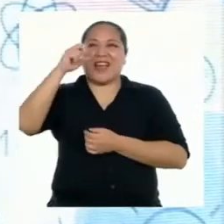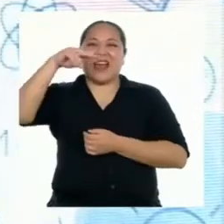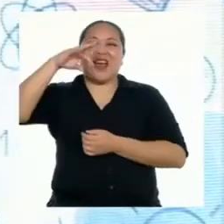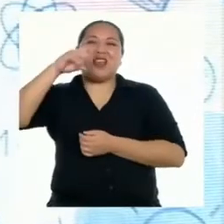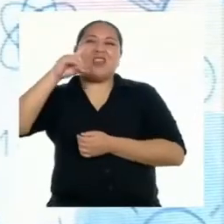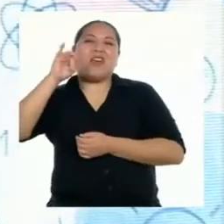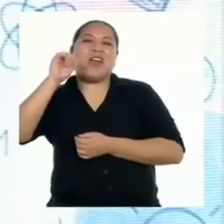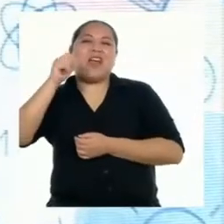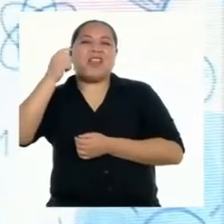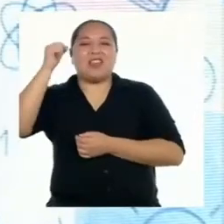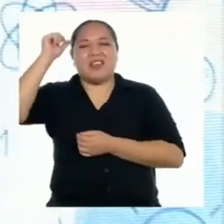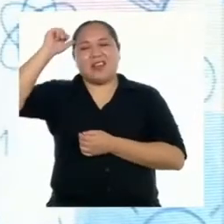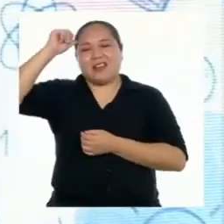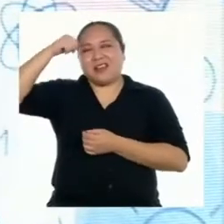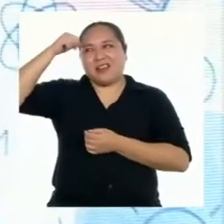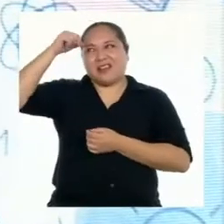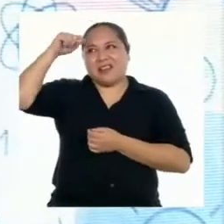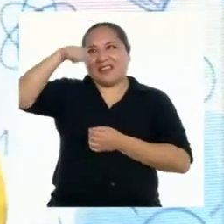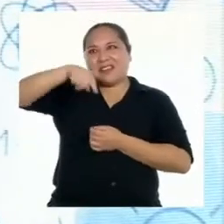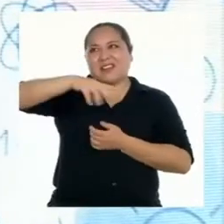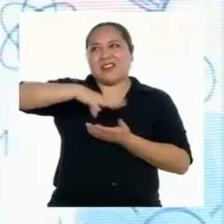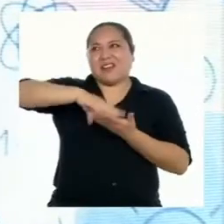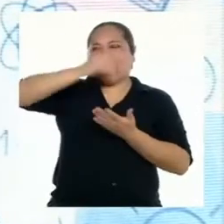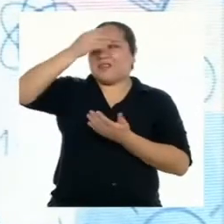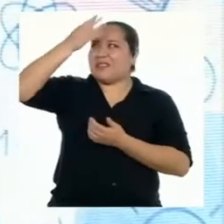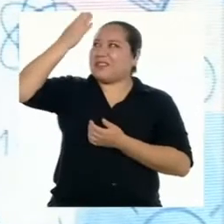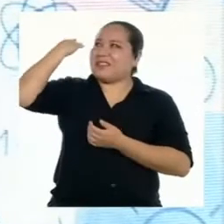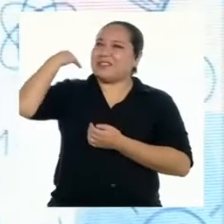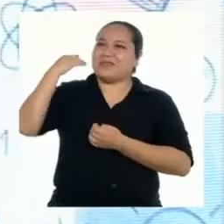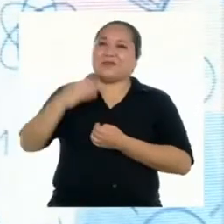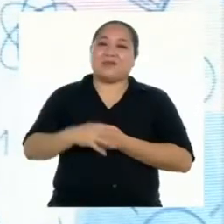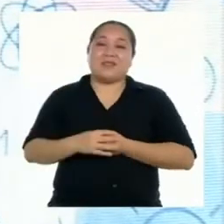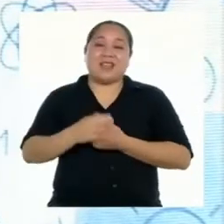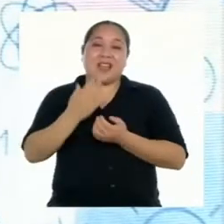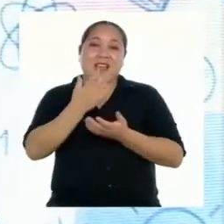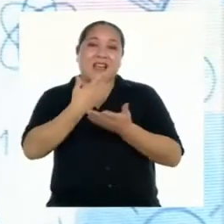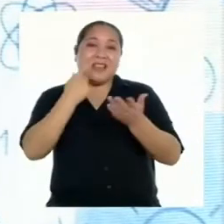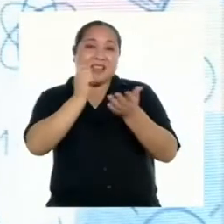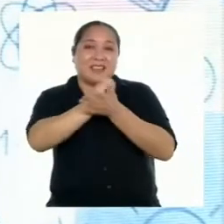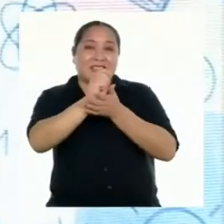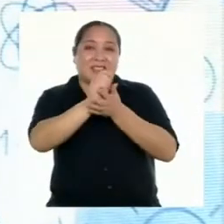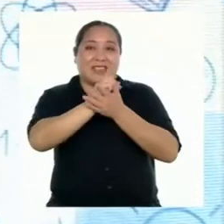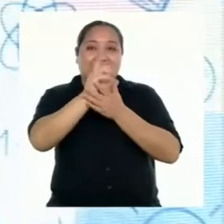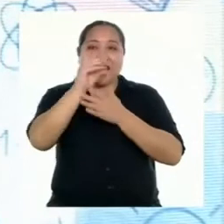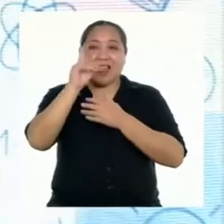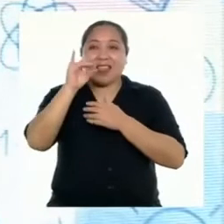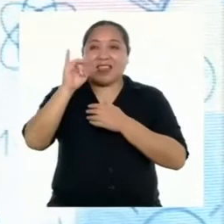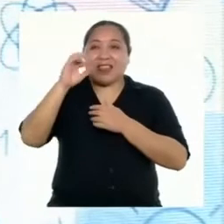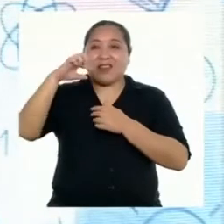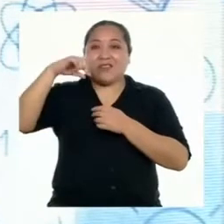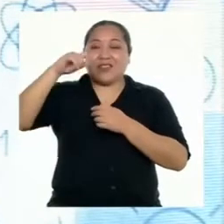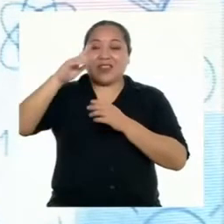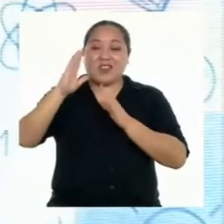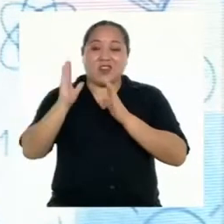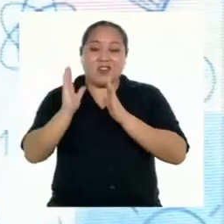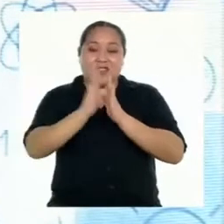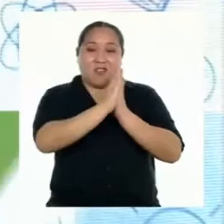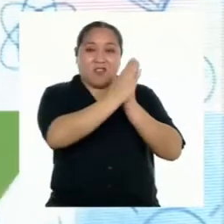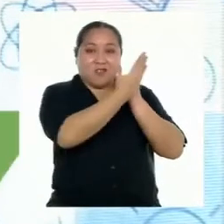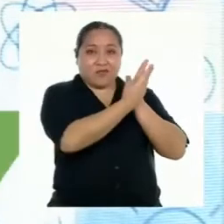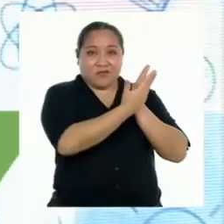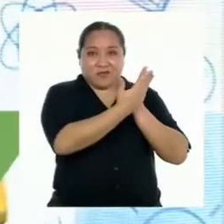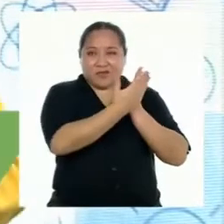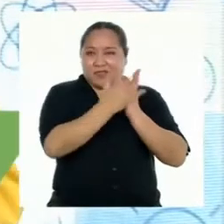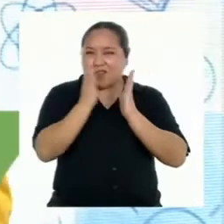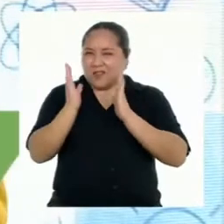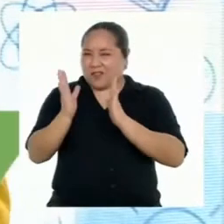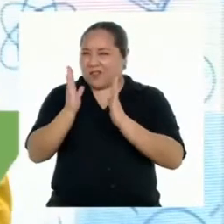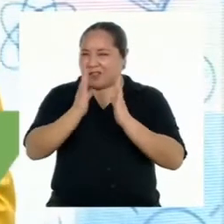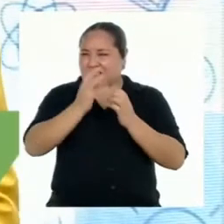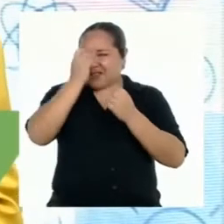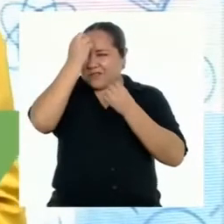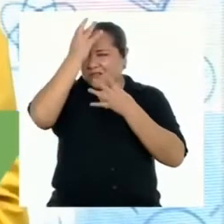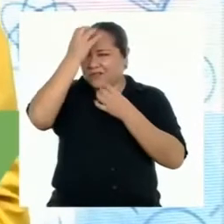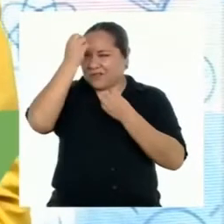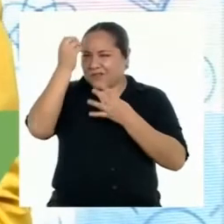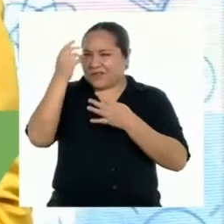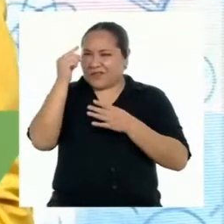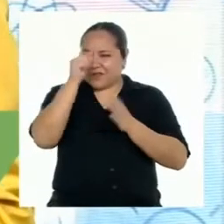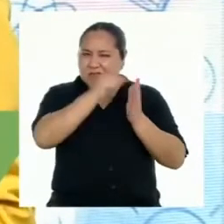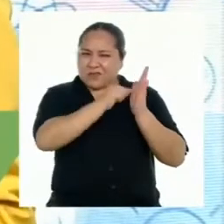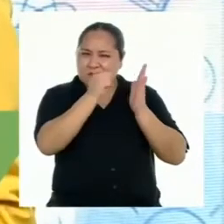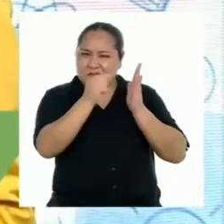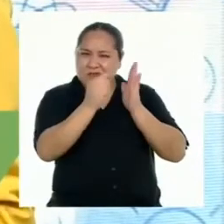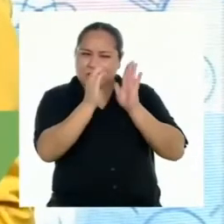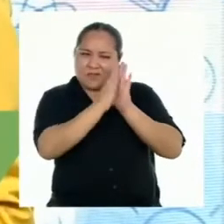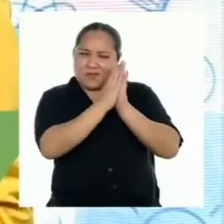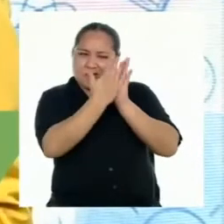recordando, lo he aprendido. Antes de escribir el díptico, debemos organizar la información que colocaremos en cada parte